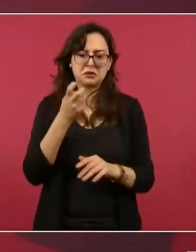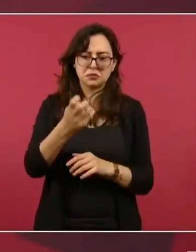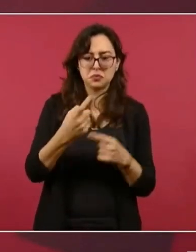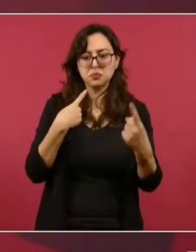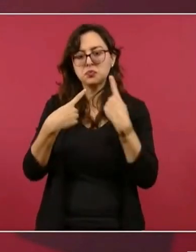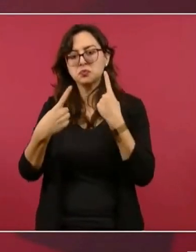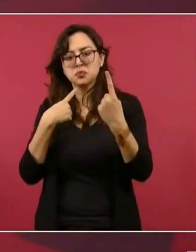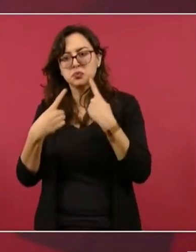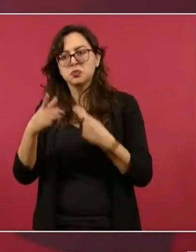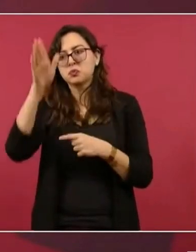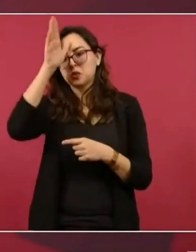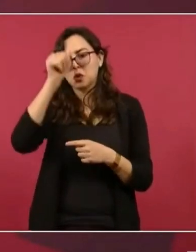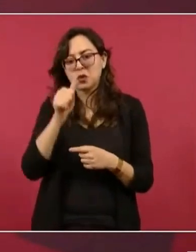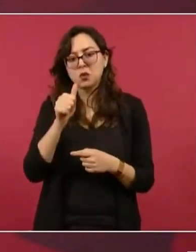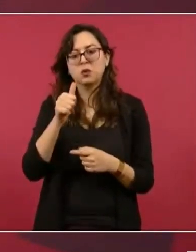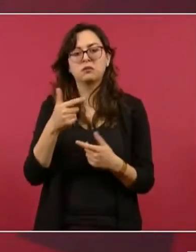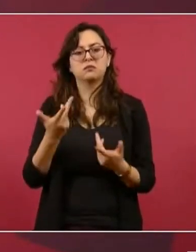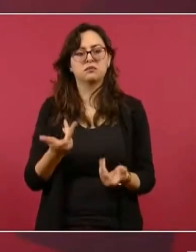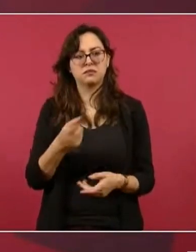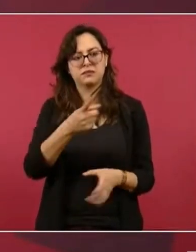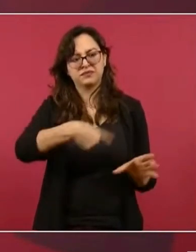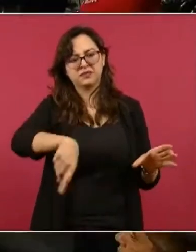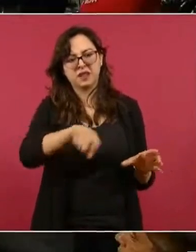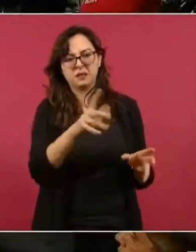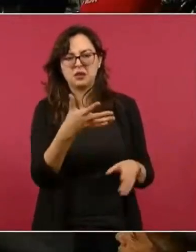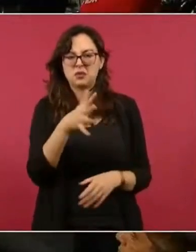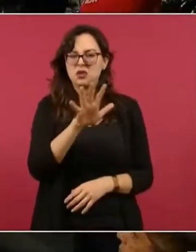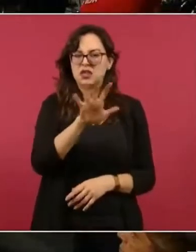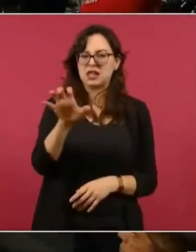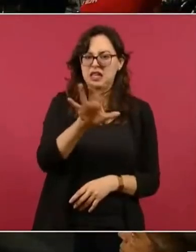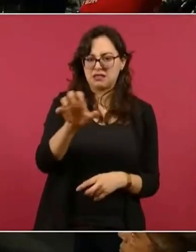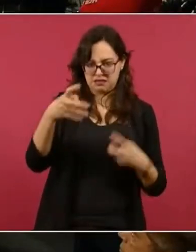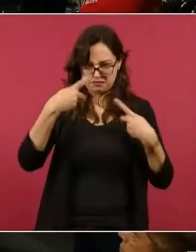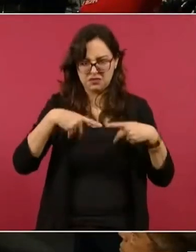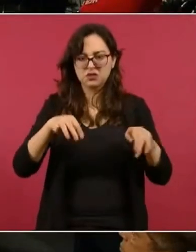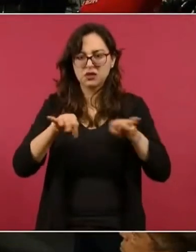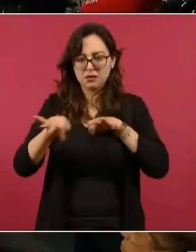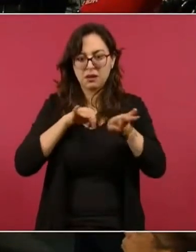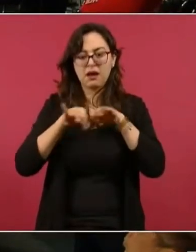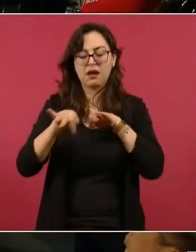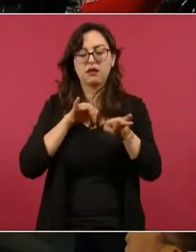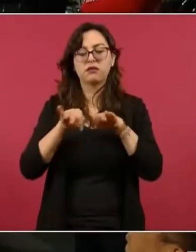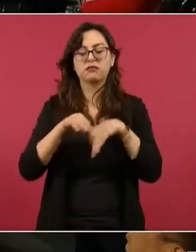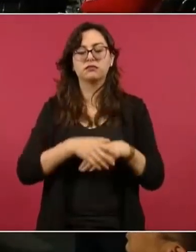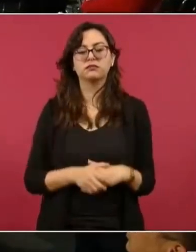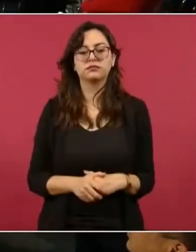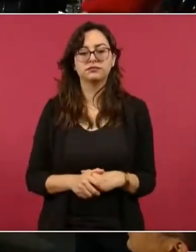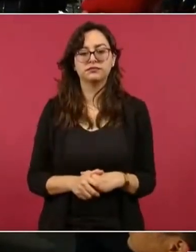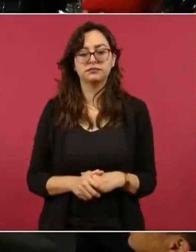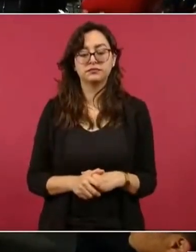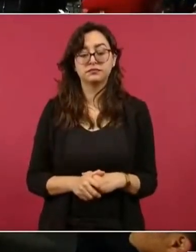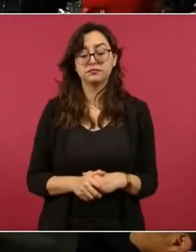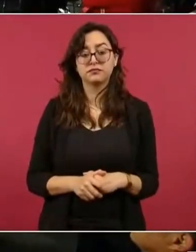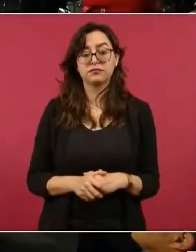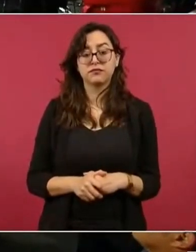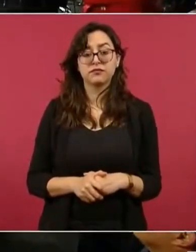Son alrededor de 500 trabajadores y